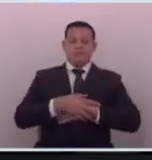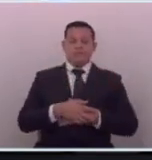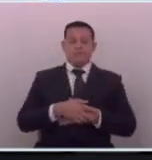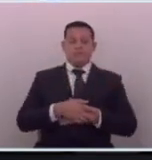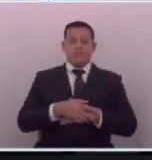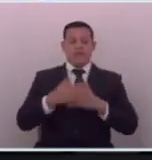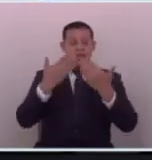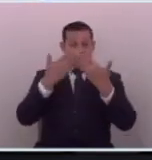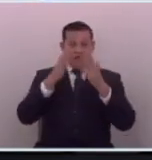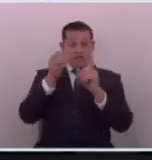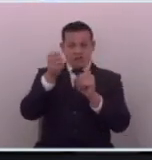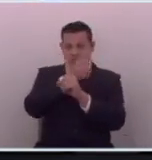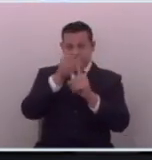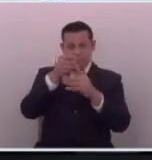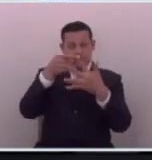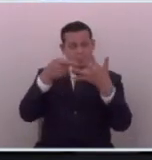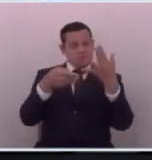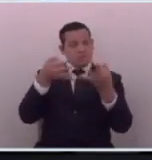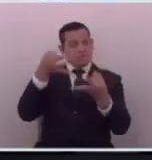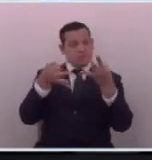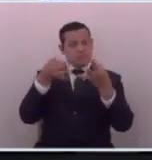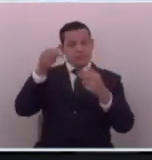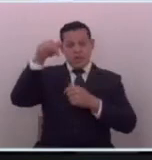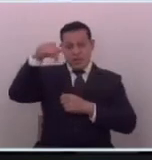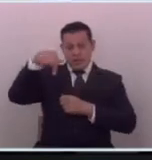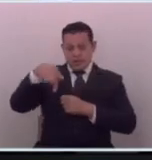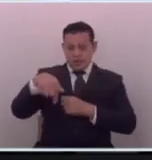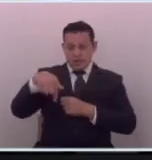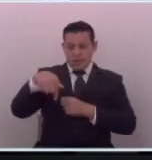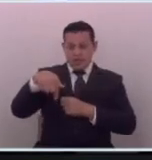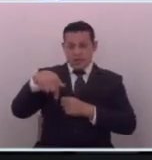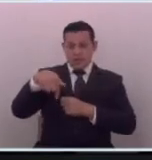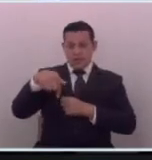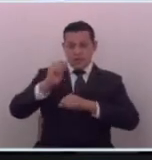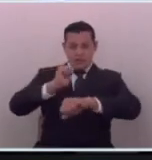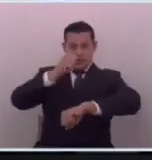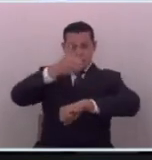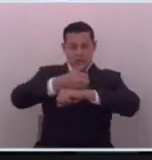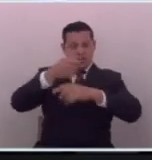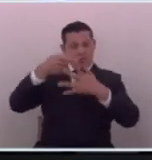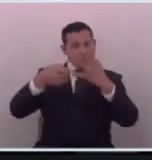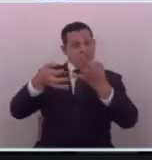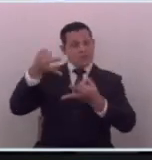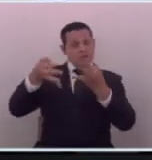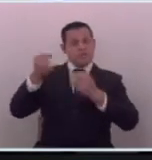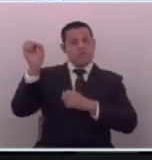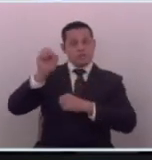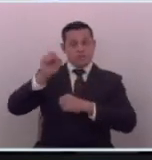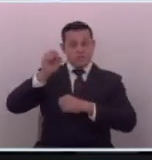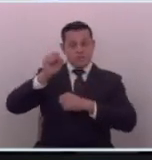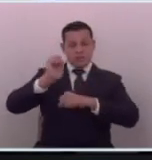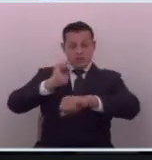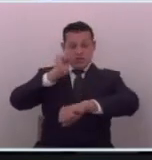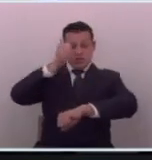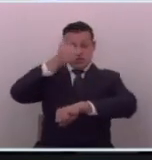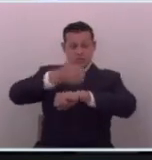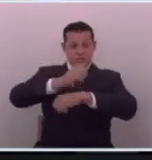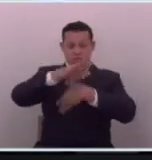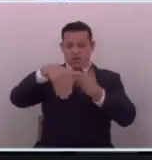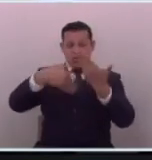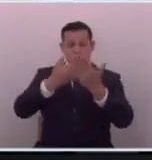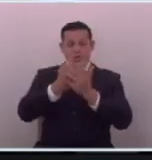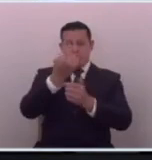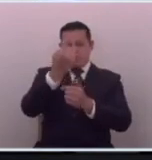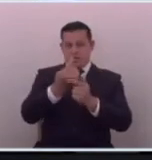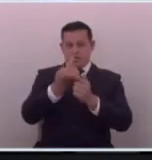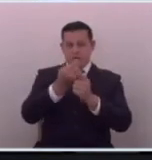diferentes que violenten la ley porque aquí el peso de la ley si les va a caer a todas las personas que